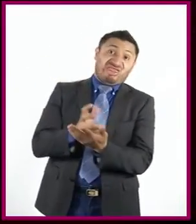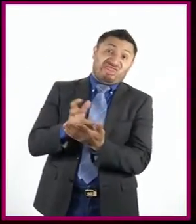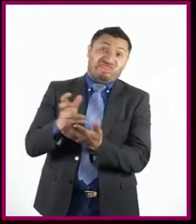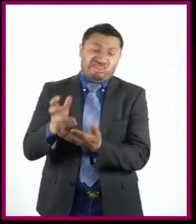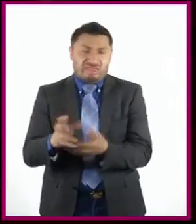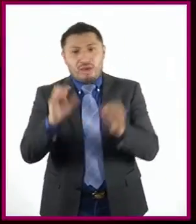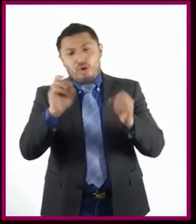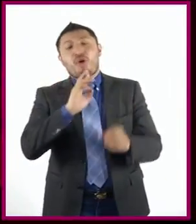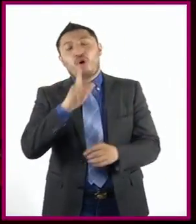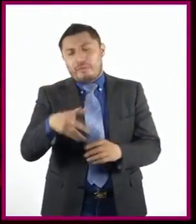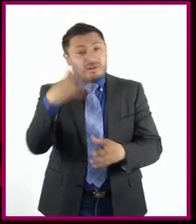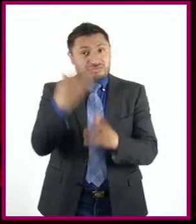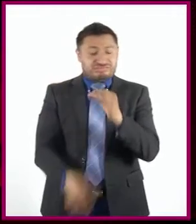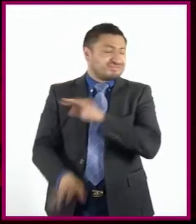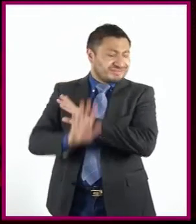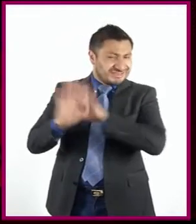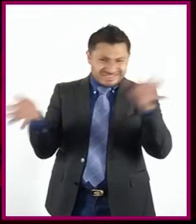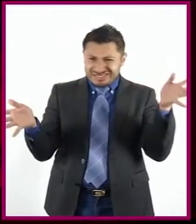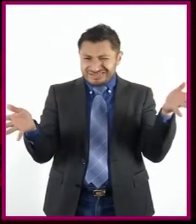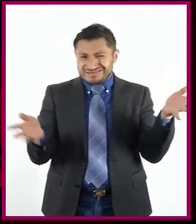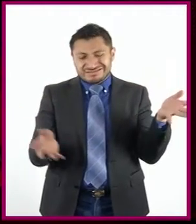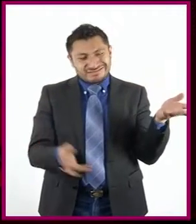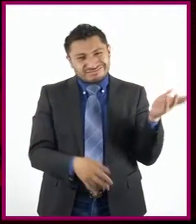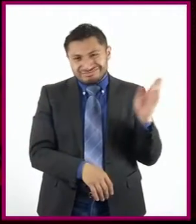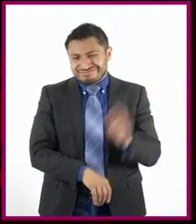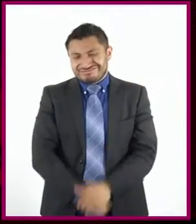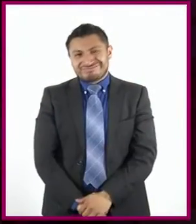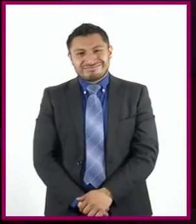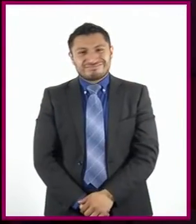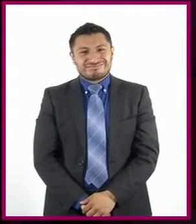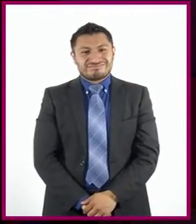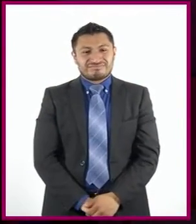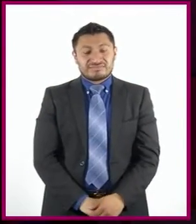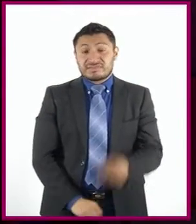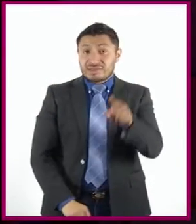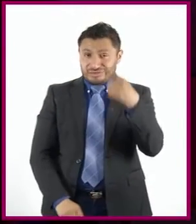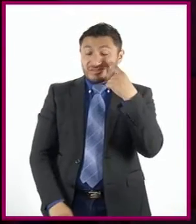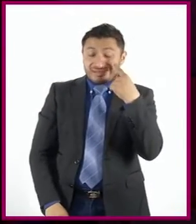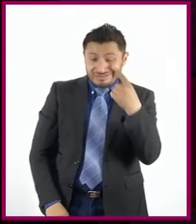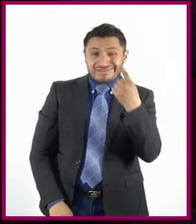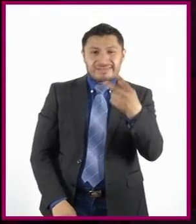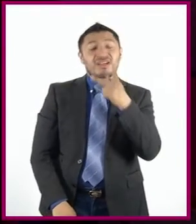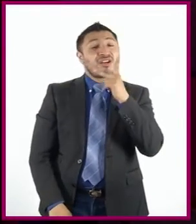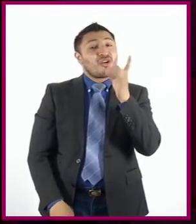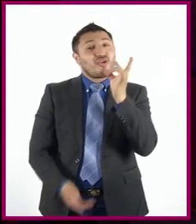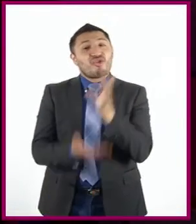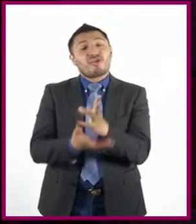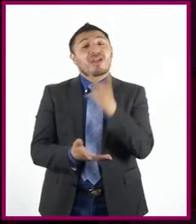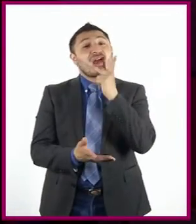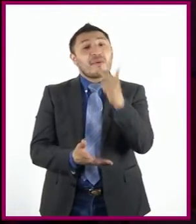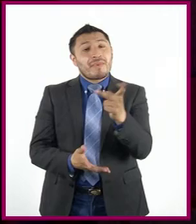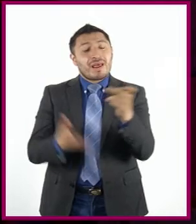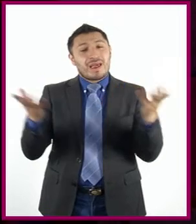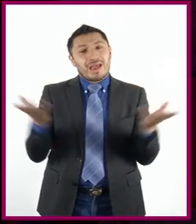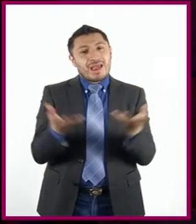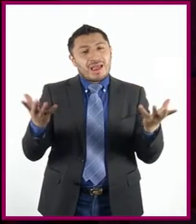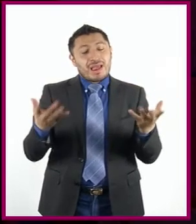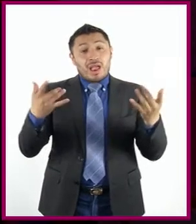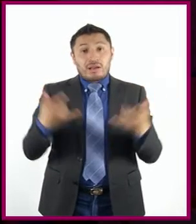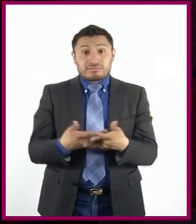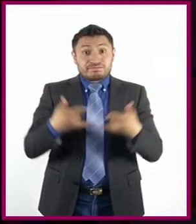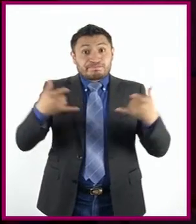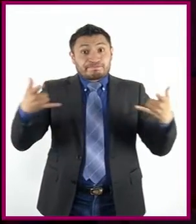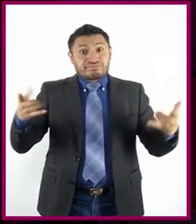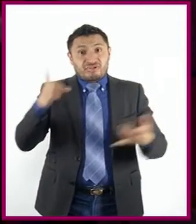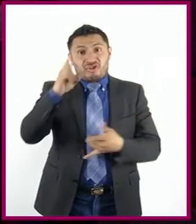o que mejor huya. Ay. ¿Te fijas cómo con las puras palabras se va construyendo la tensión